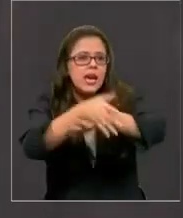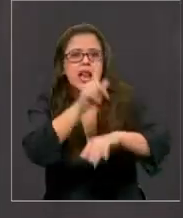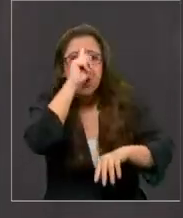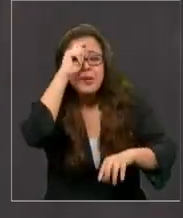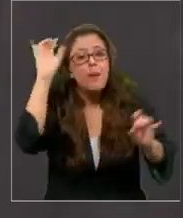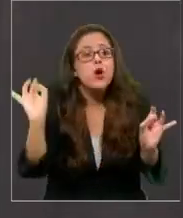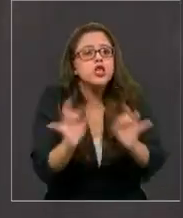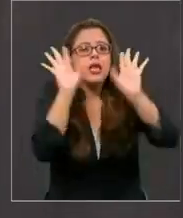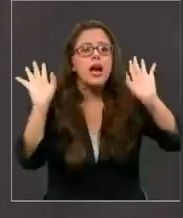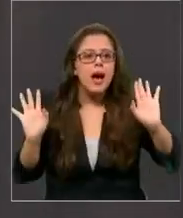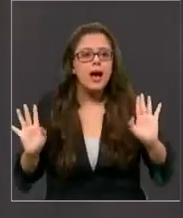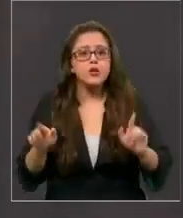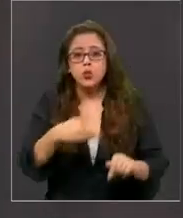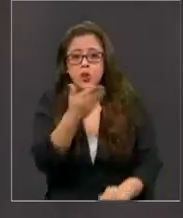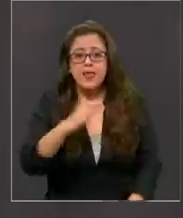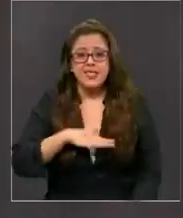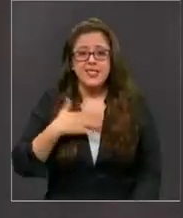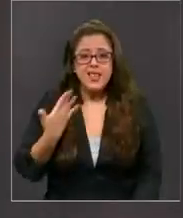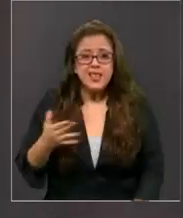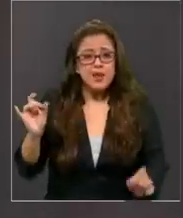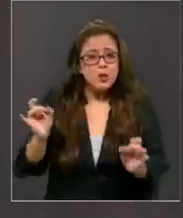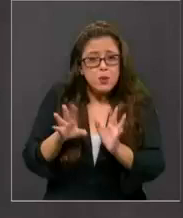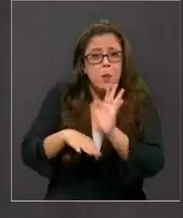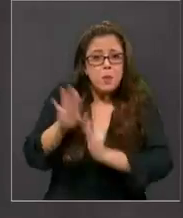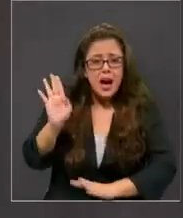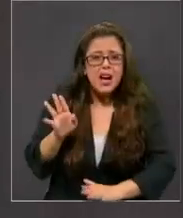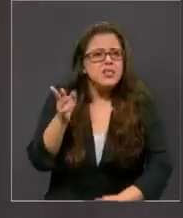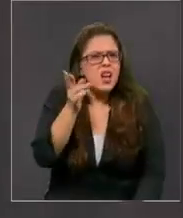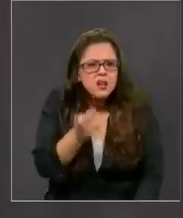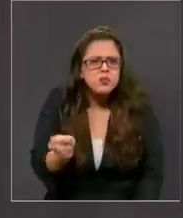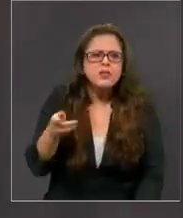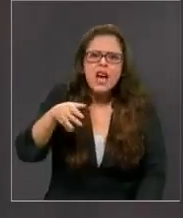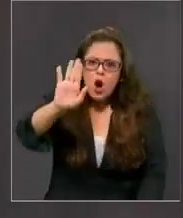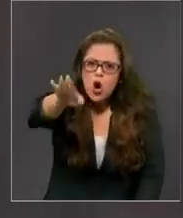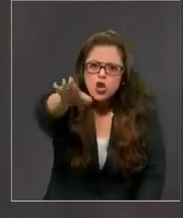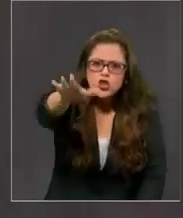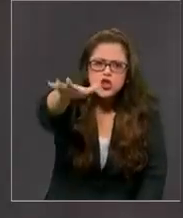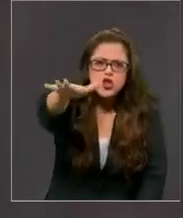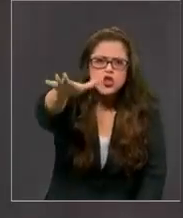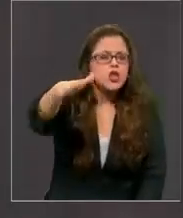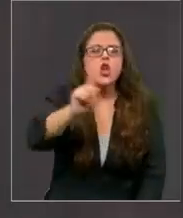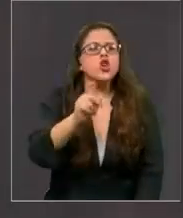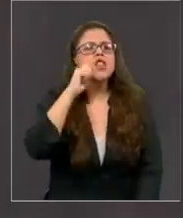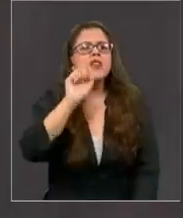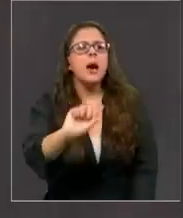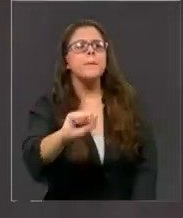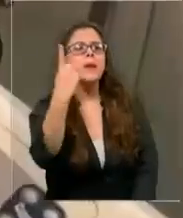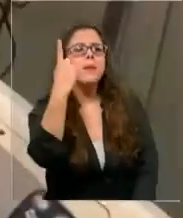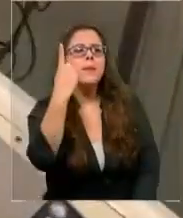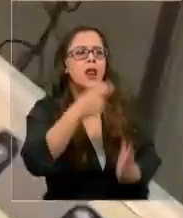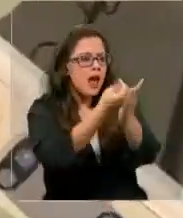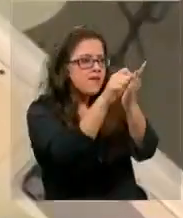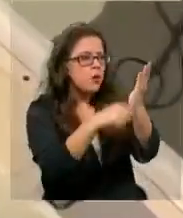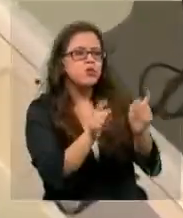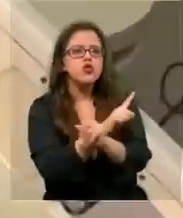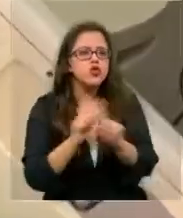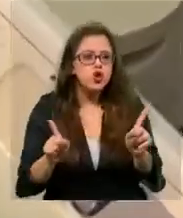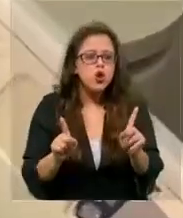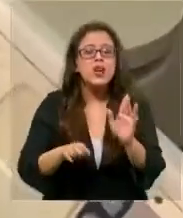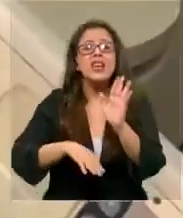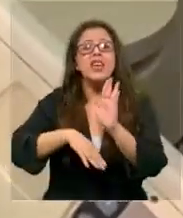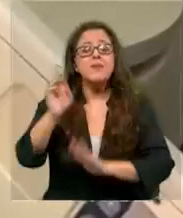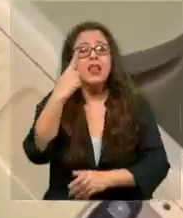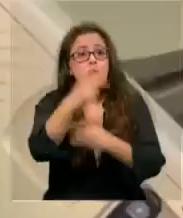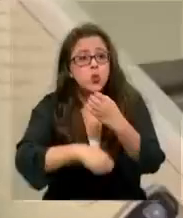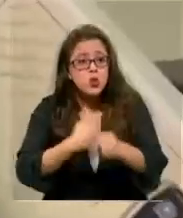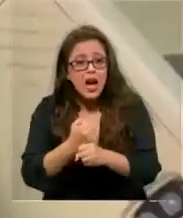de que si ustedes sienten que es algo más sigan insistiendo que no se queden con un primer diagnóstico a más de un año de